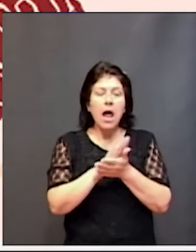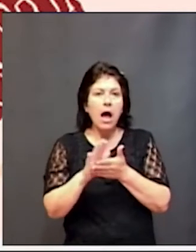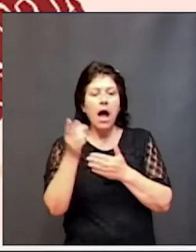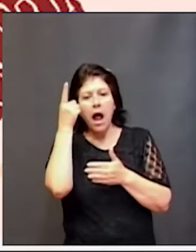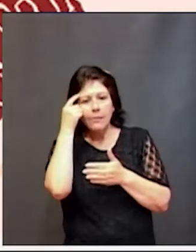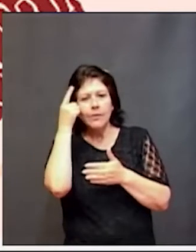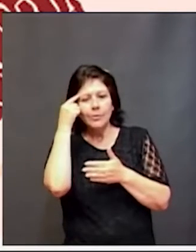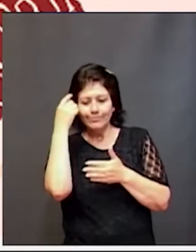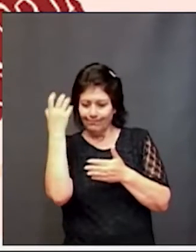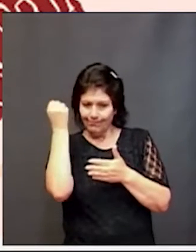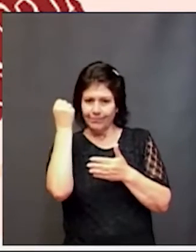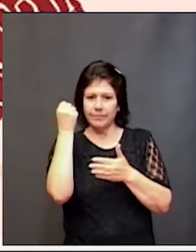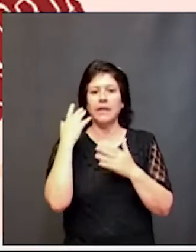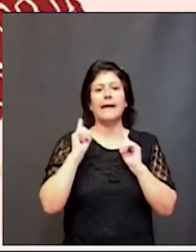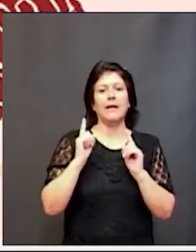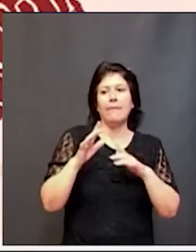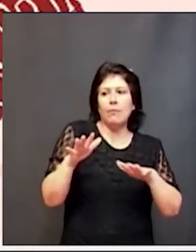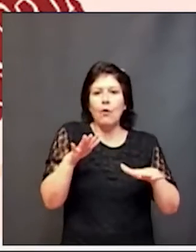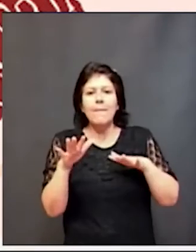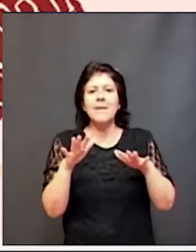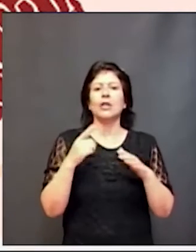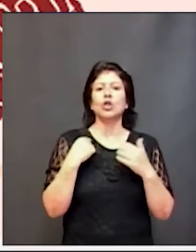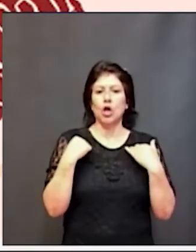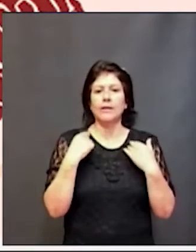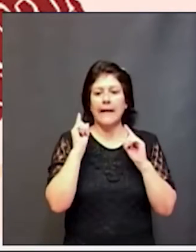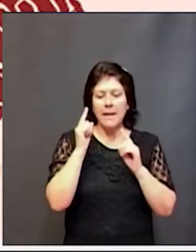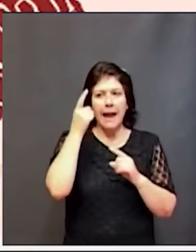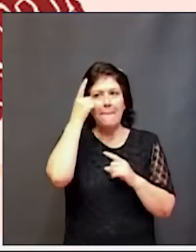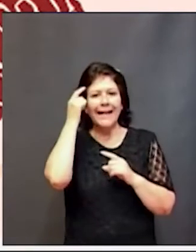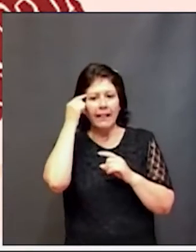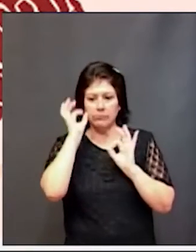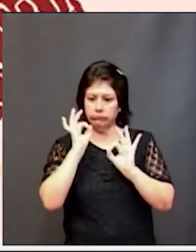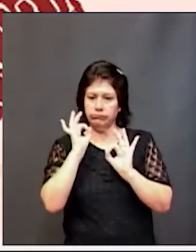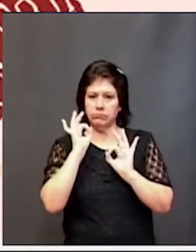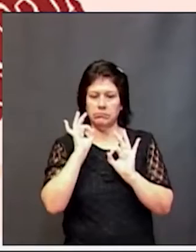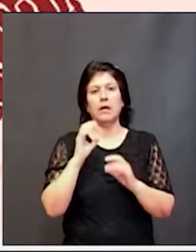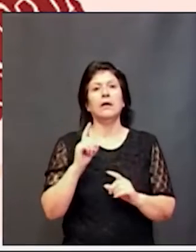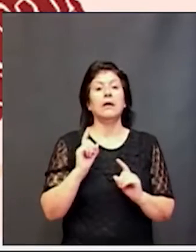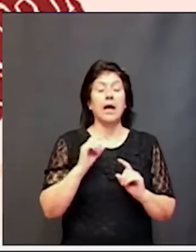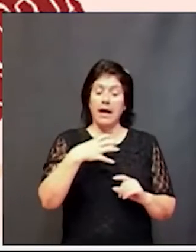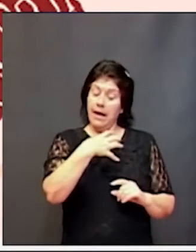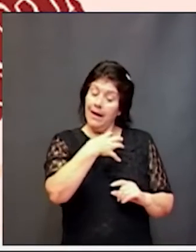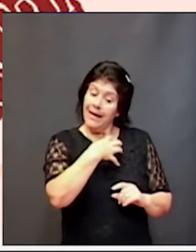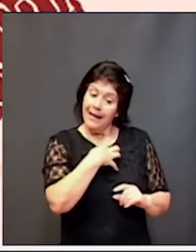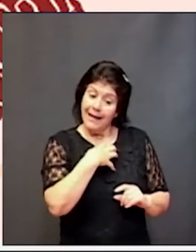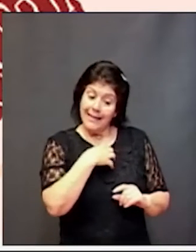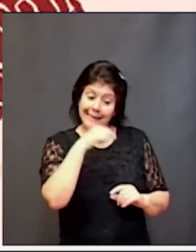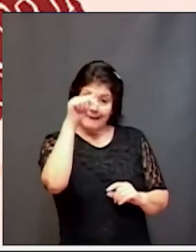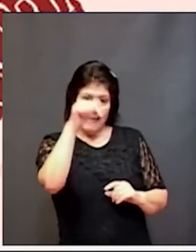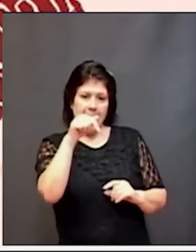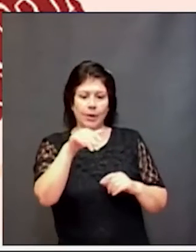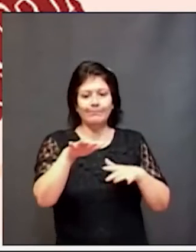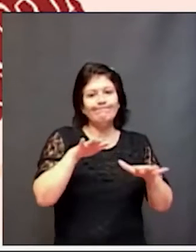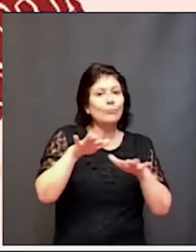por eso el movimiento influye positivamente en el aprendizaje las clases deben tener instancias donde haya movimiento